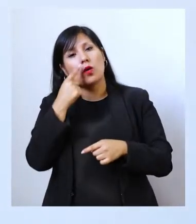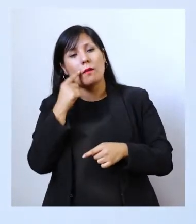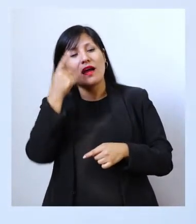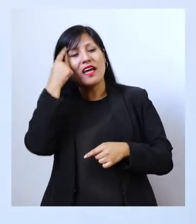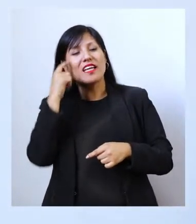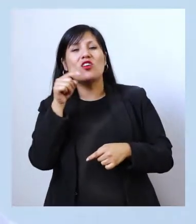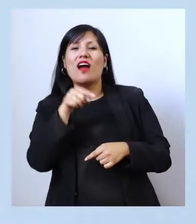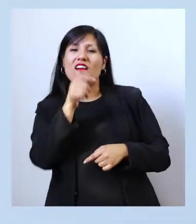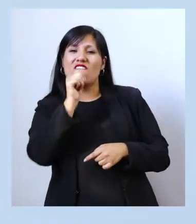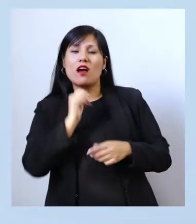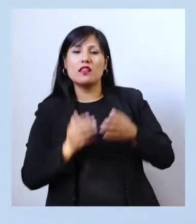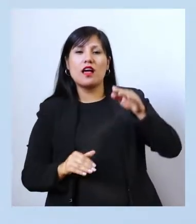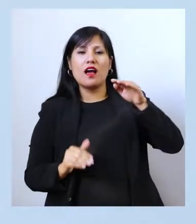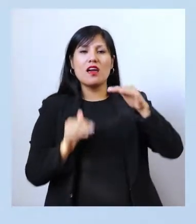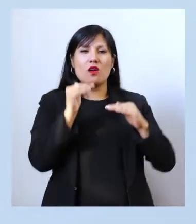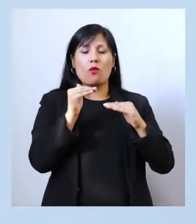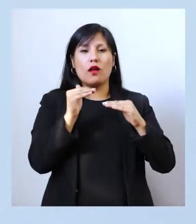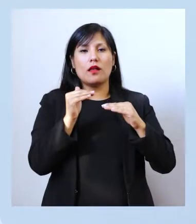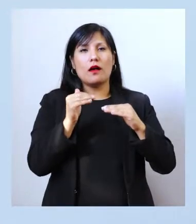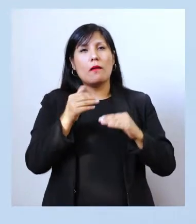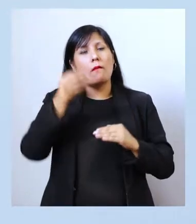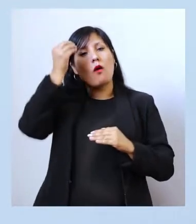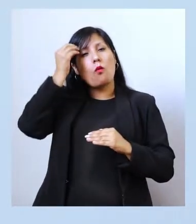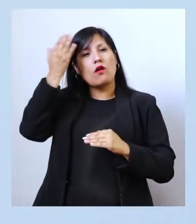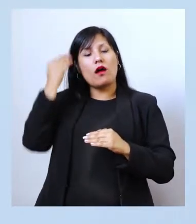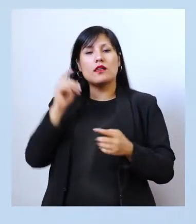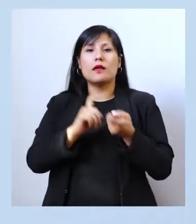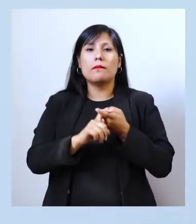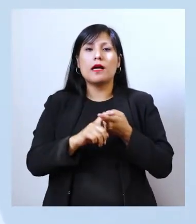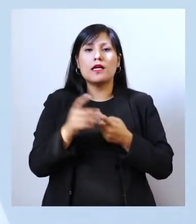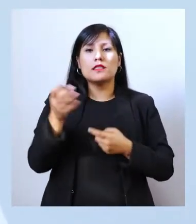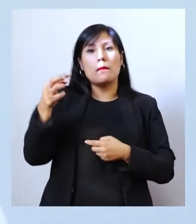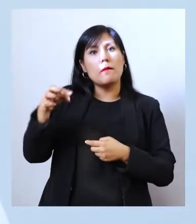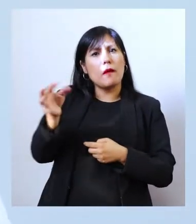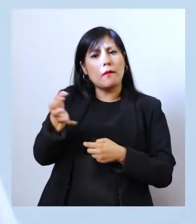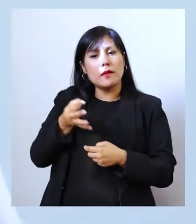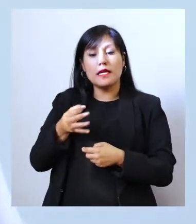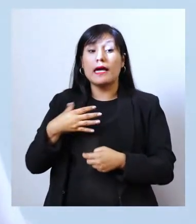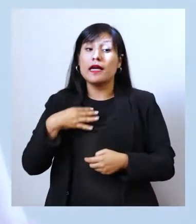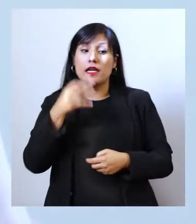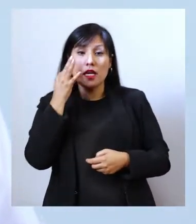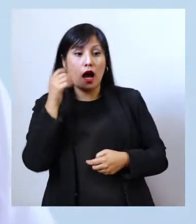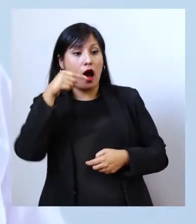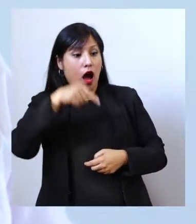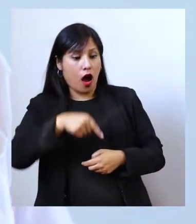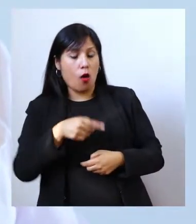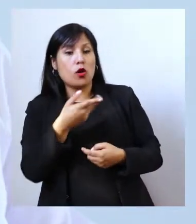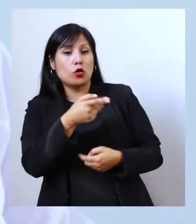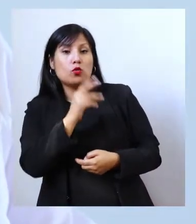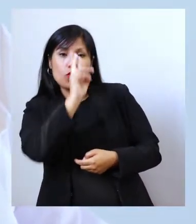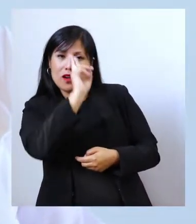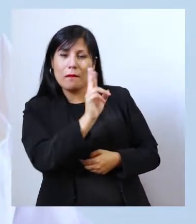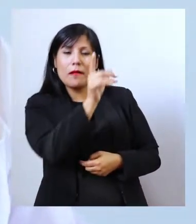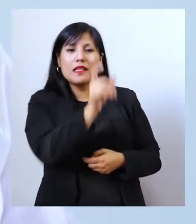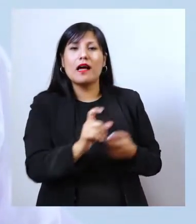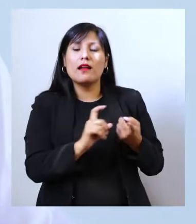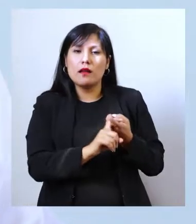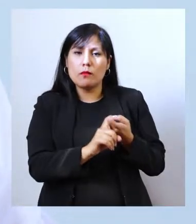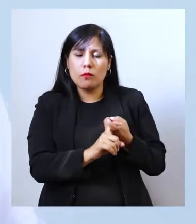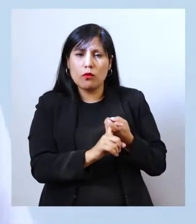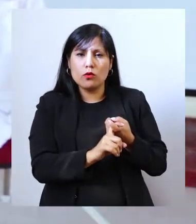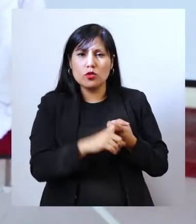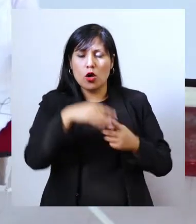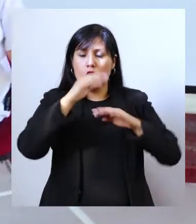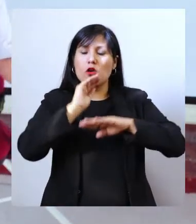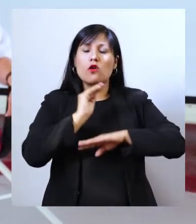falta la igualdad. Yo cuando me casé, me recuerdo a mi padre y le dice, hija, dice, ahora usted tiene que respetar a su marido